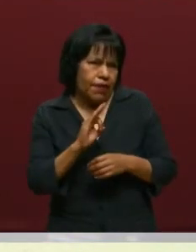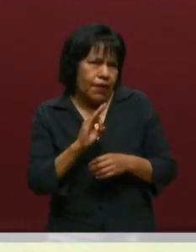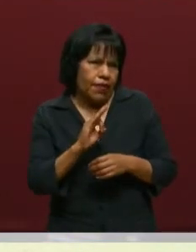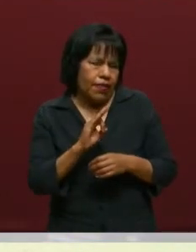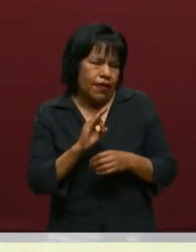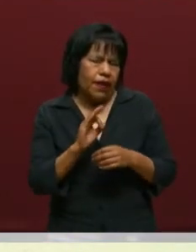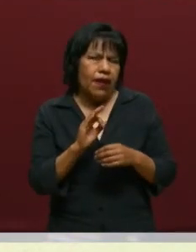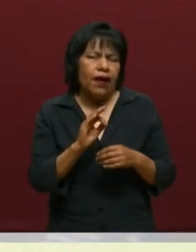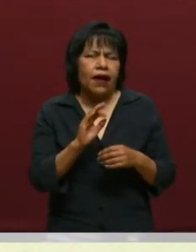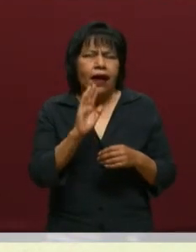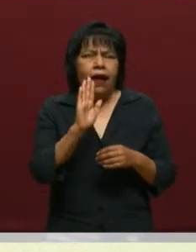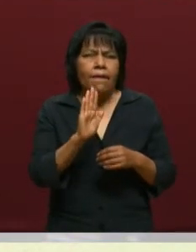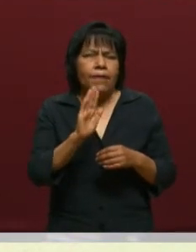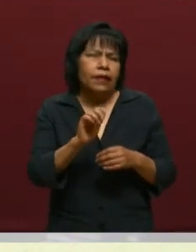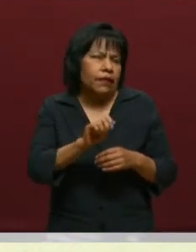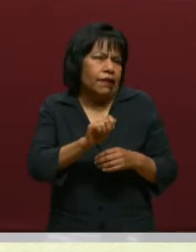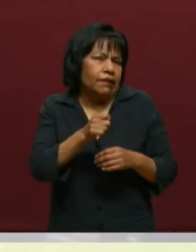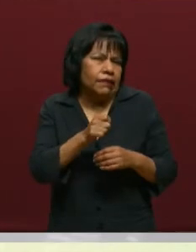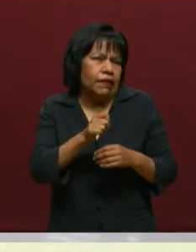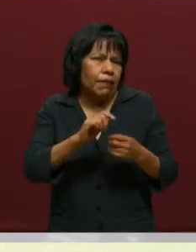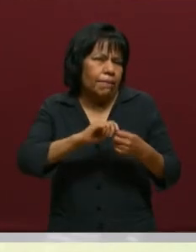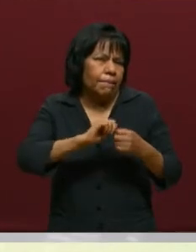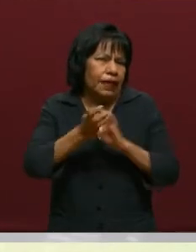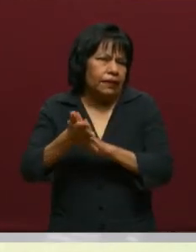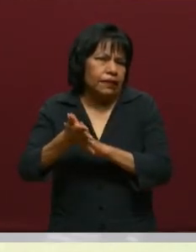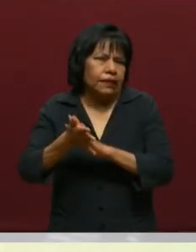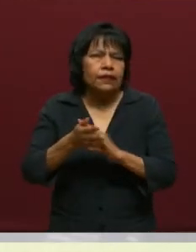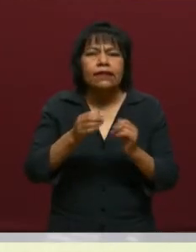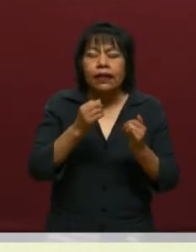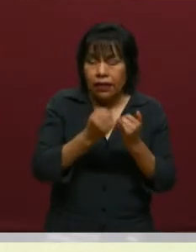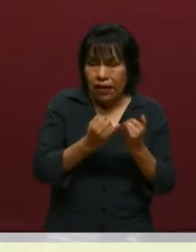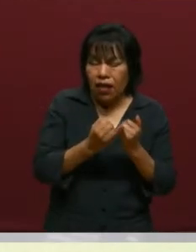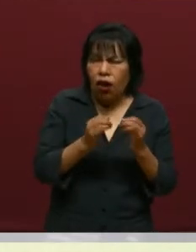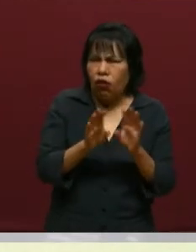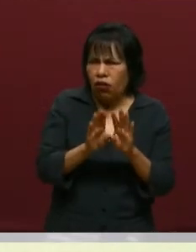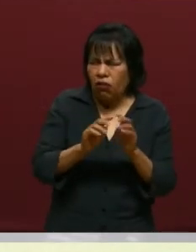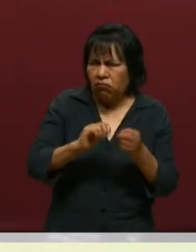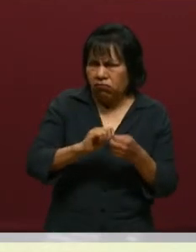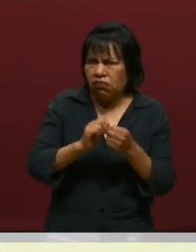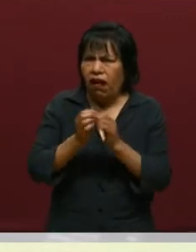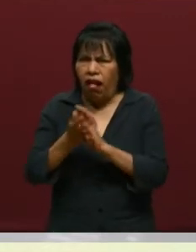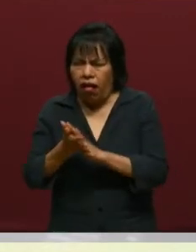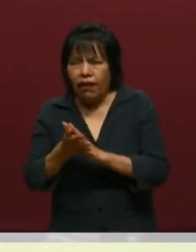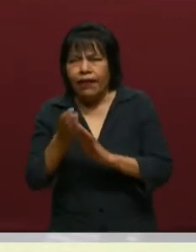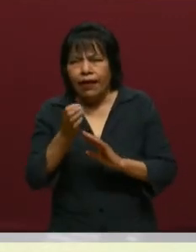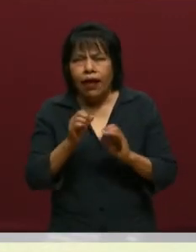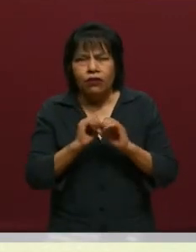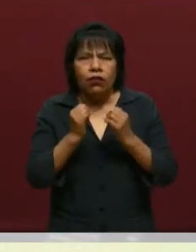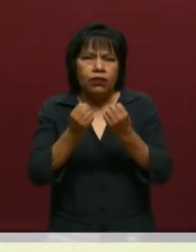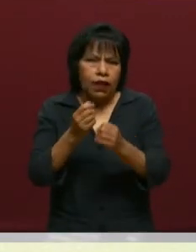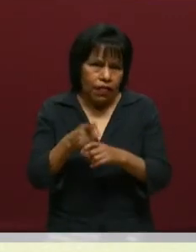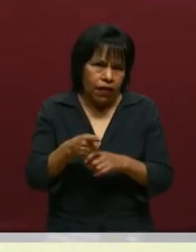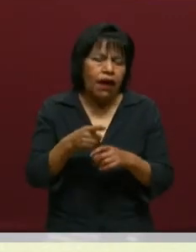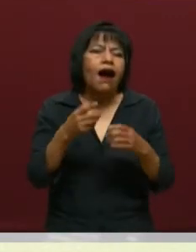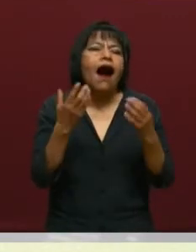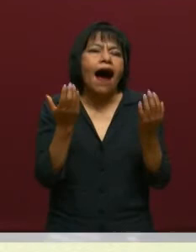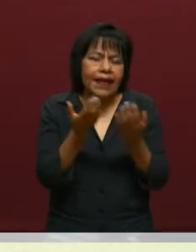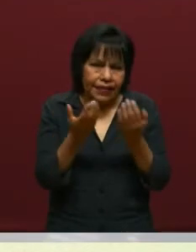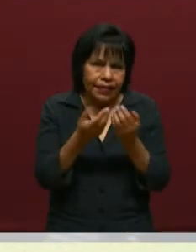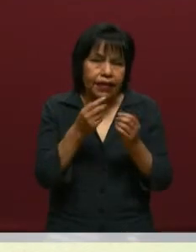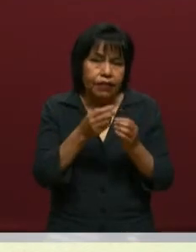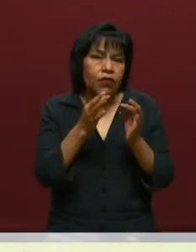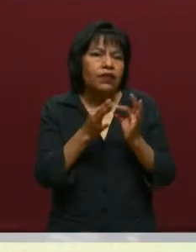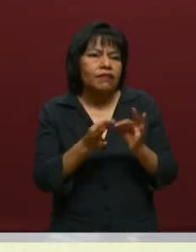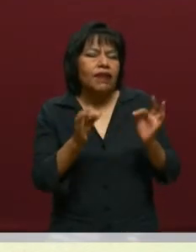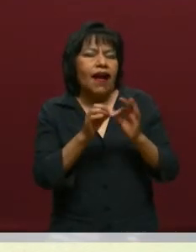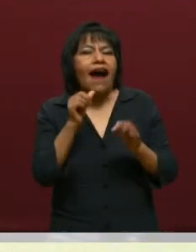transformación, es llegar a la ciudadanía, es generar esta transformación en la sociedad. Entonces, es muy importante.